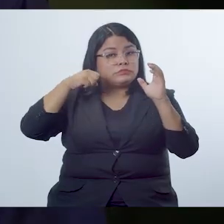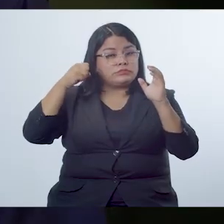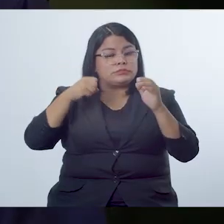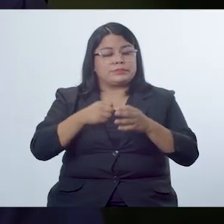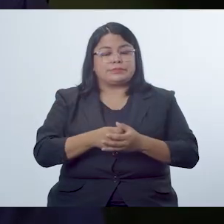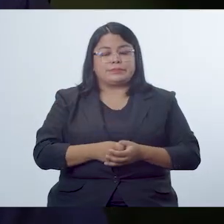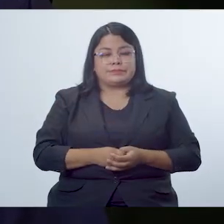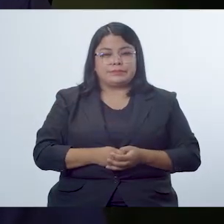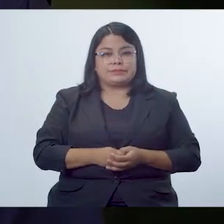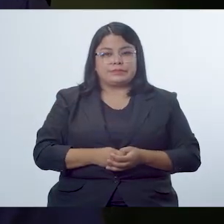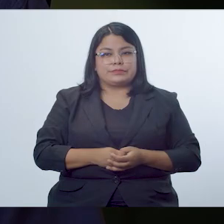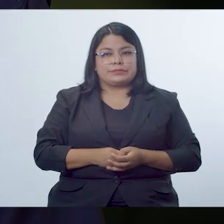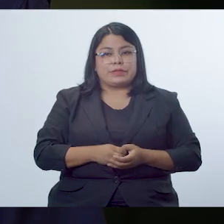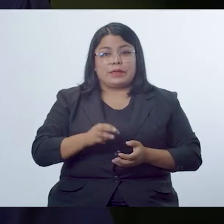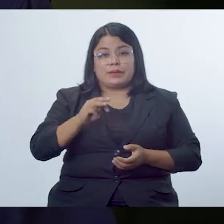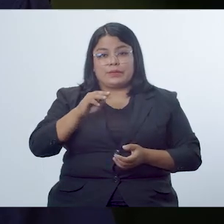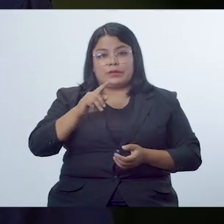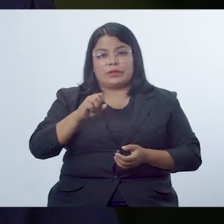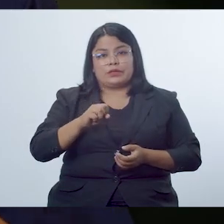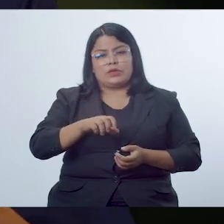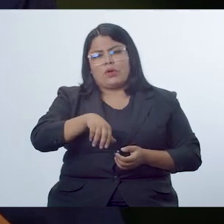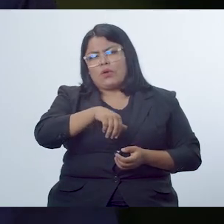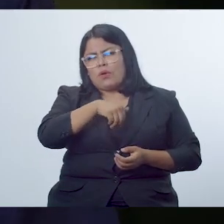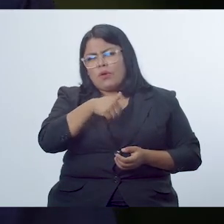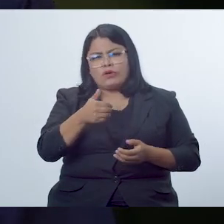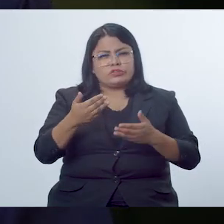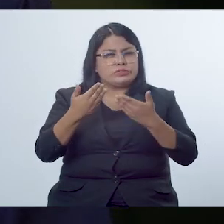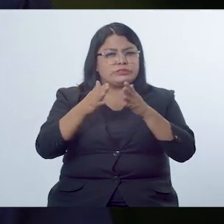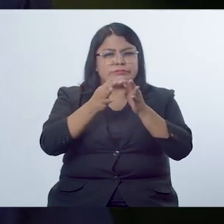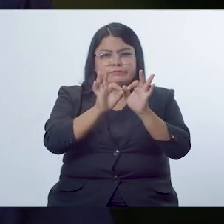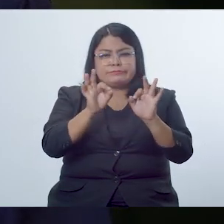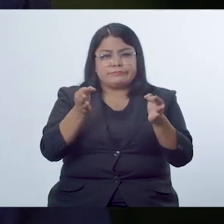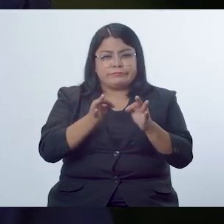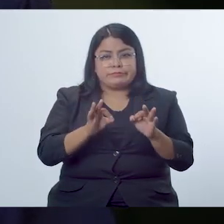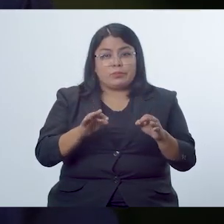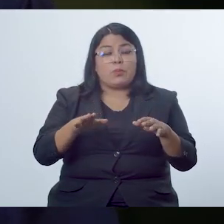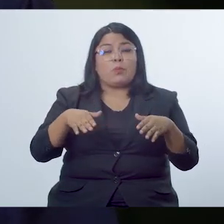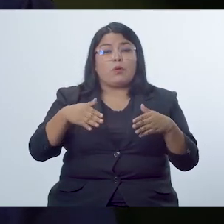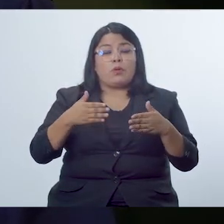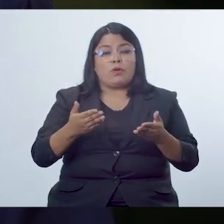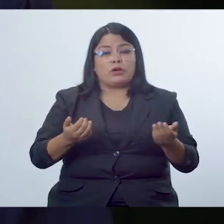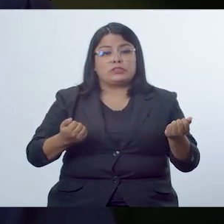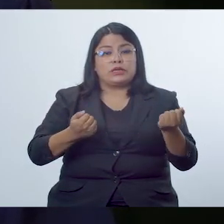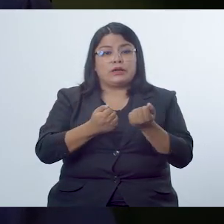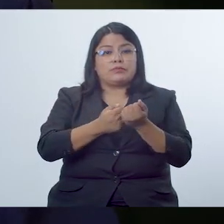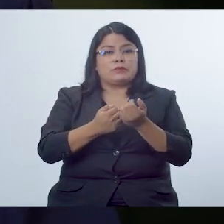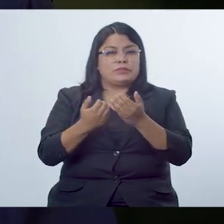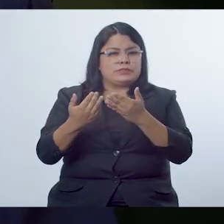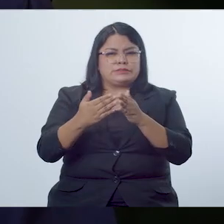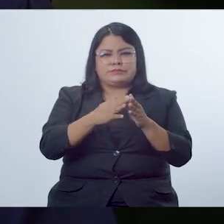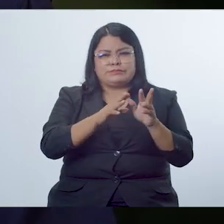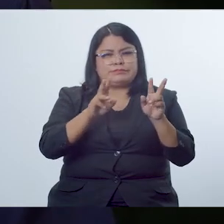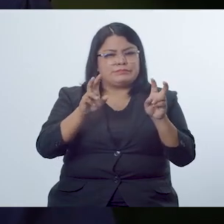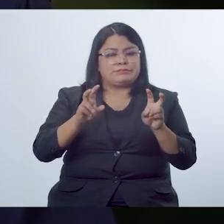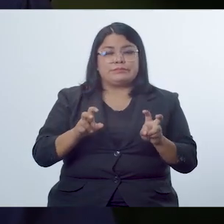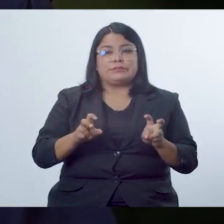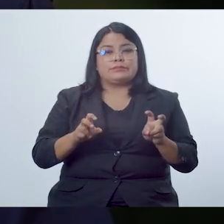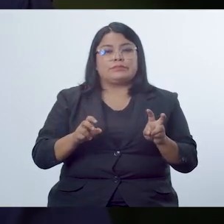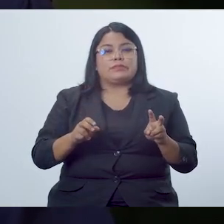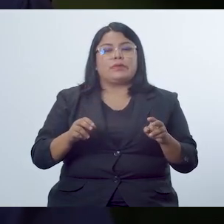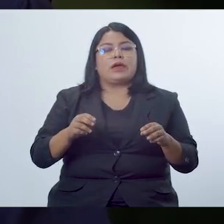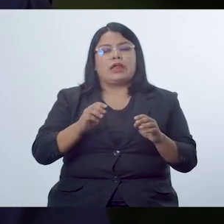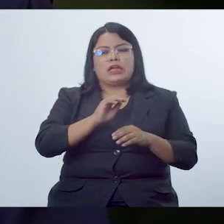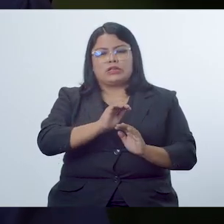que vimos en el video es sobre los mitos. En la 2 habrán otras tipologías textuales ya que se está ofreciendo una diversidad de